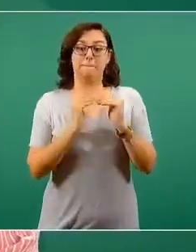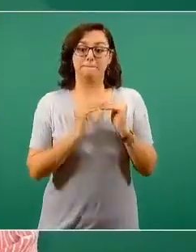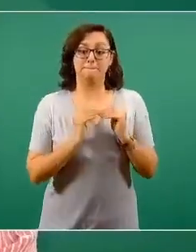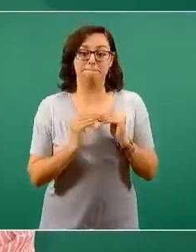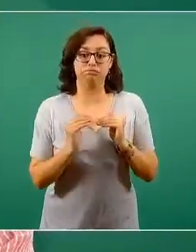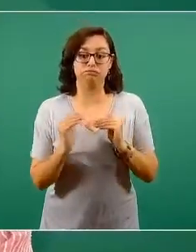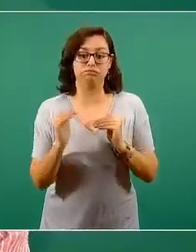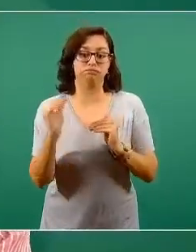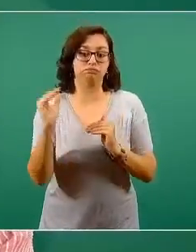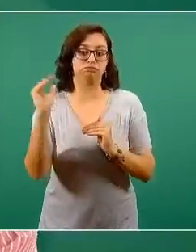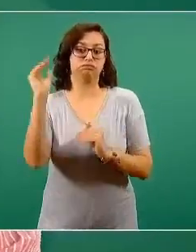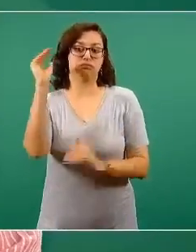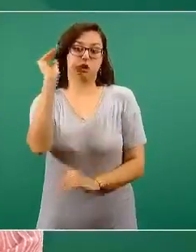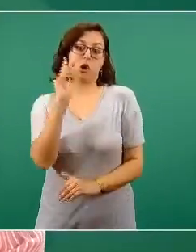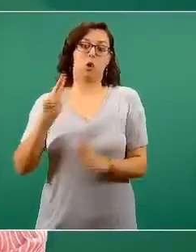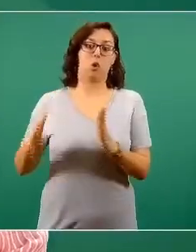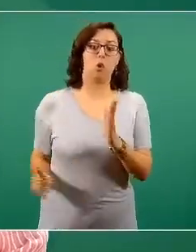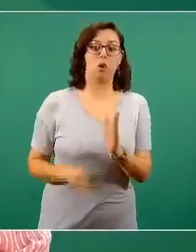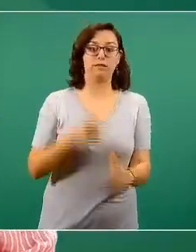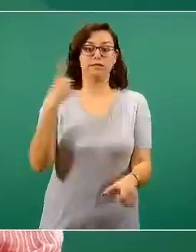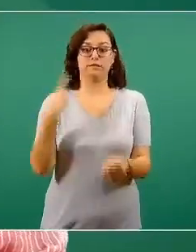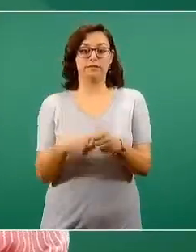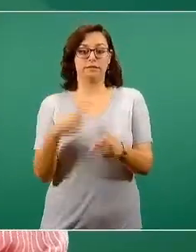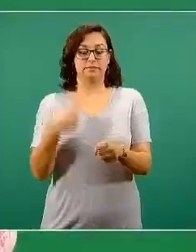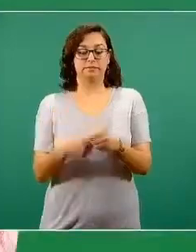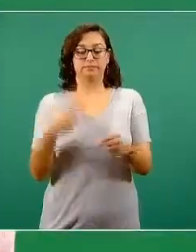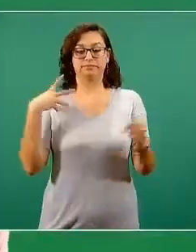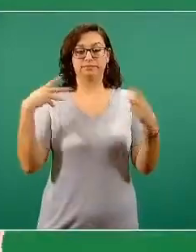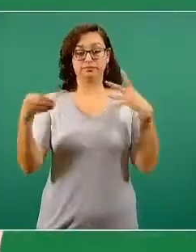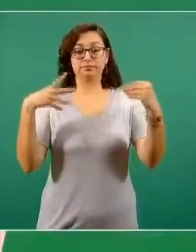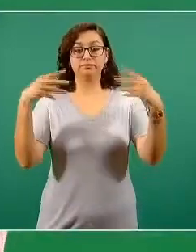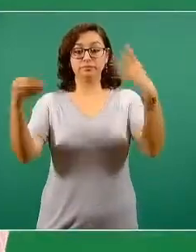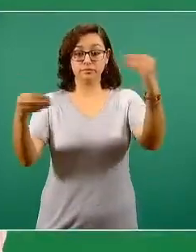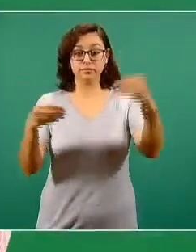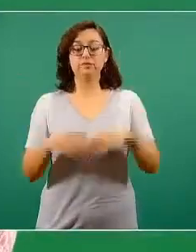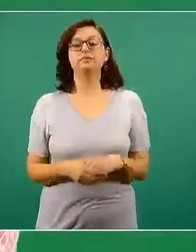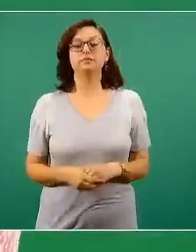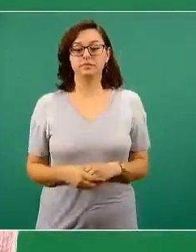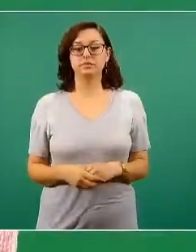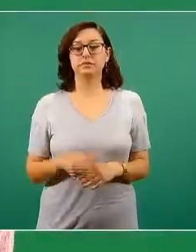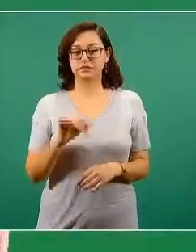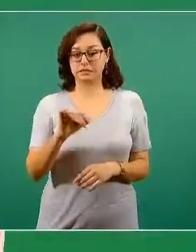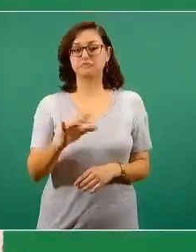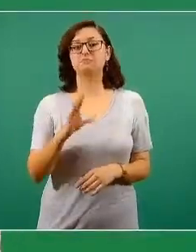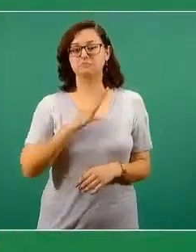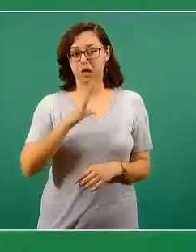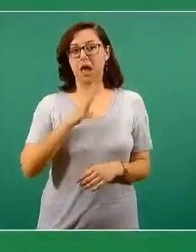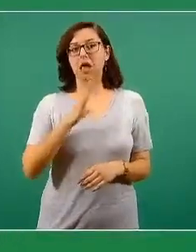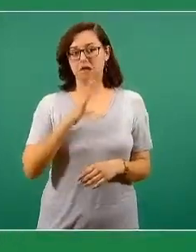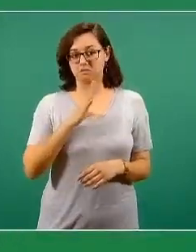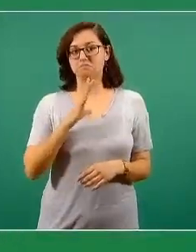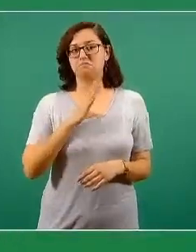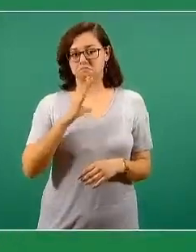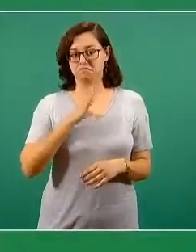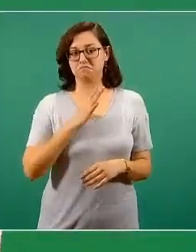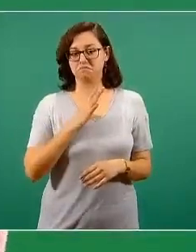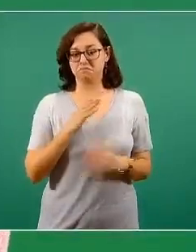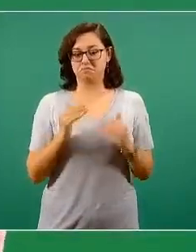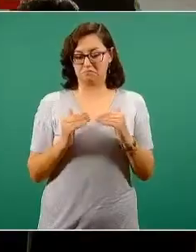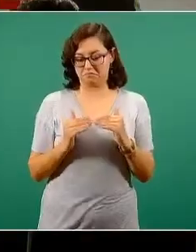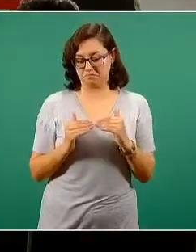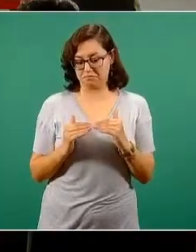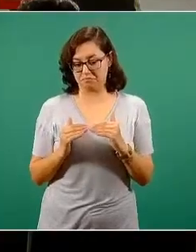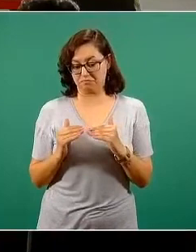enferman o que diariamente se hospitalizan. Lo vimos y por eso, a lo largo de la Semana 16,